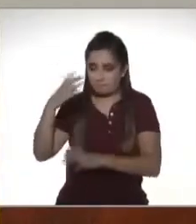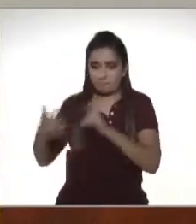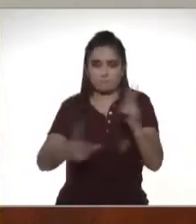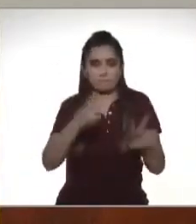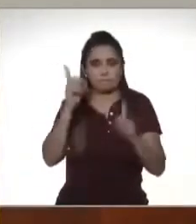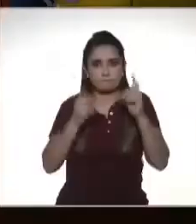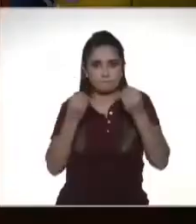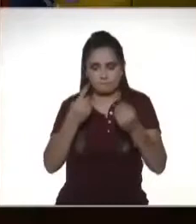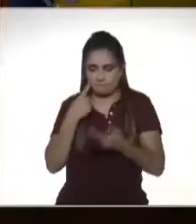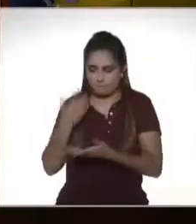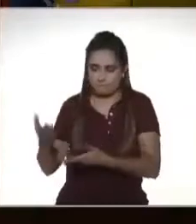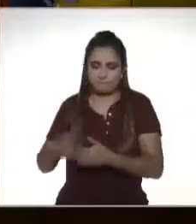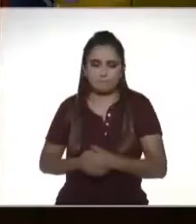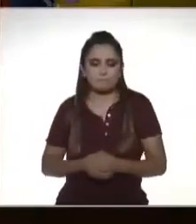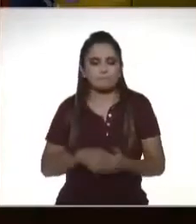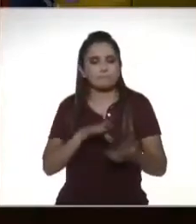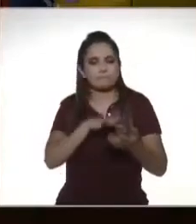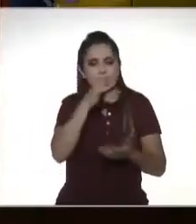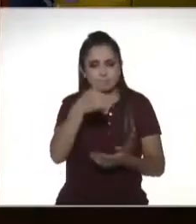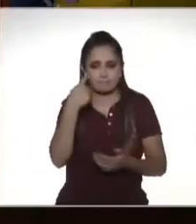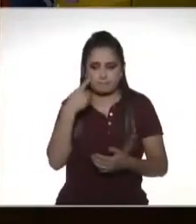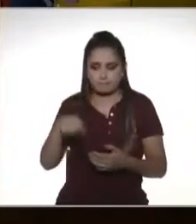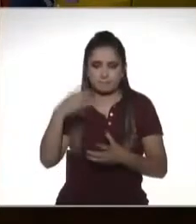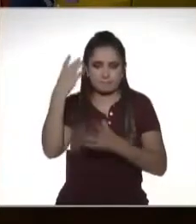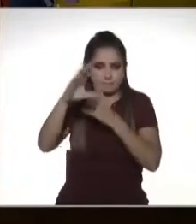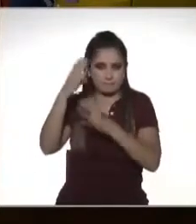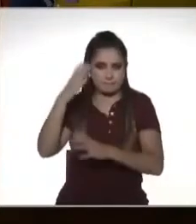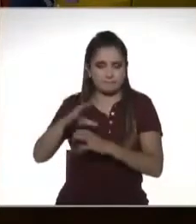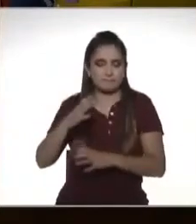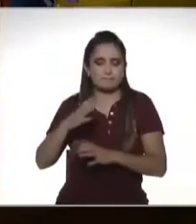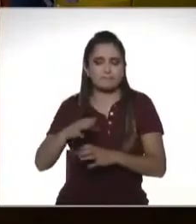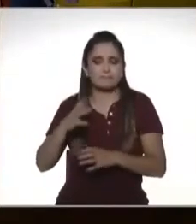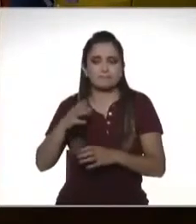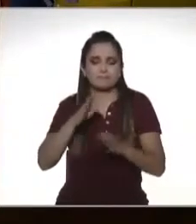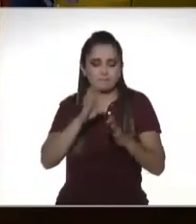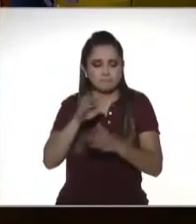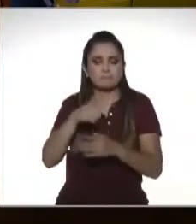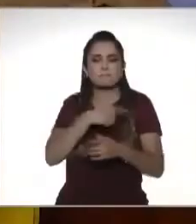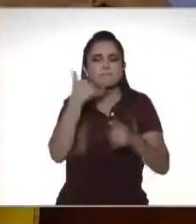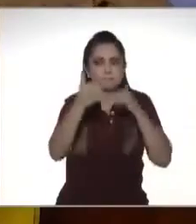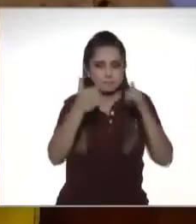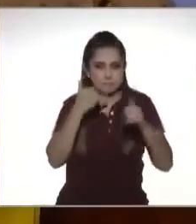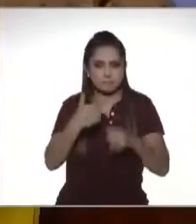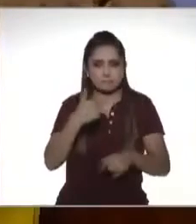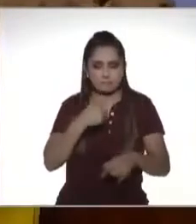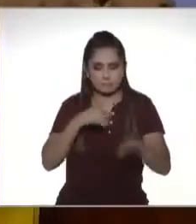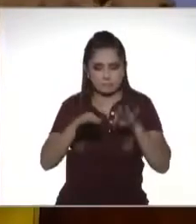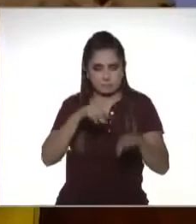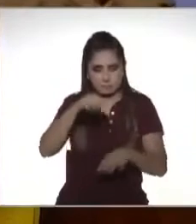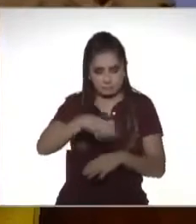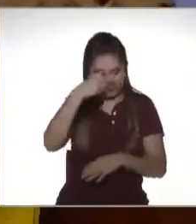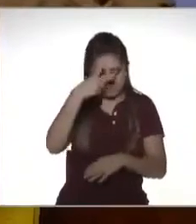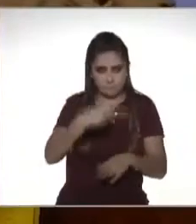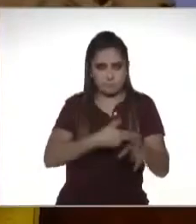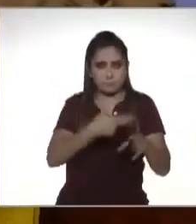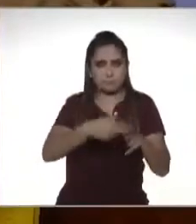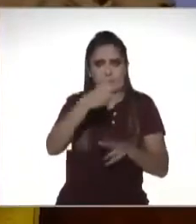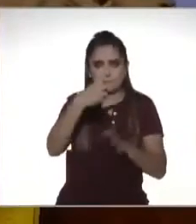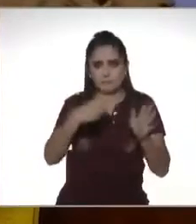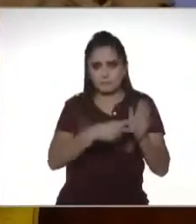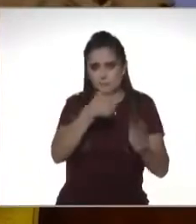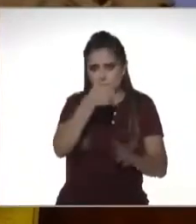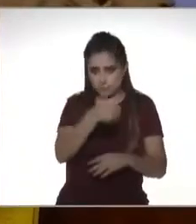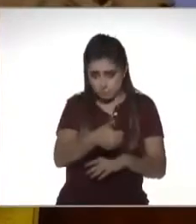sociales Muchas gracias Nat pues voy a leer una llamada que tenemos de Francisco Falcón Trabajé en México hasta el 2006